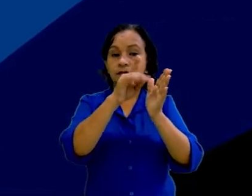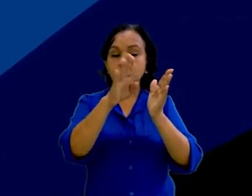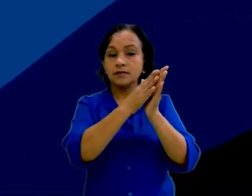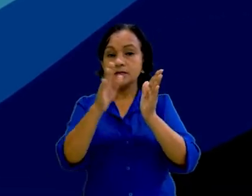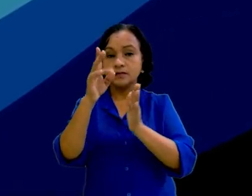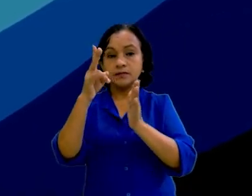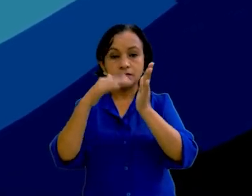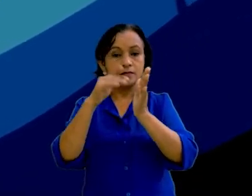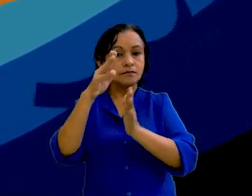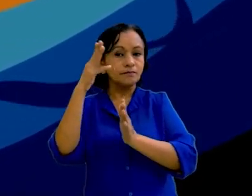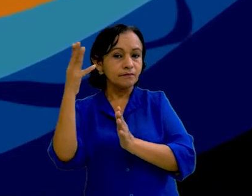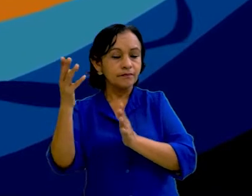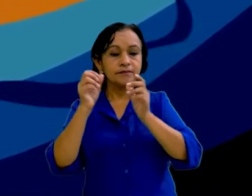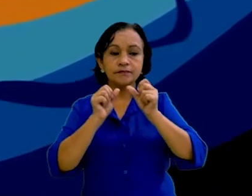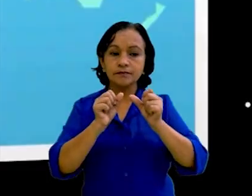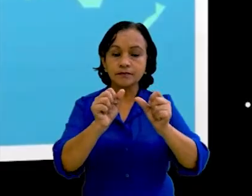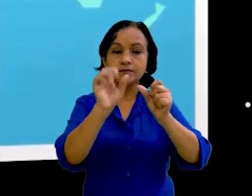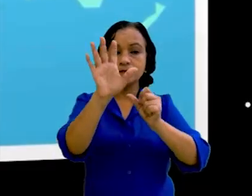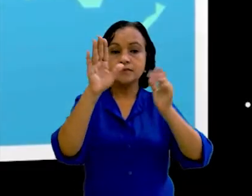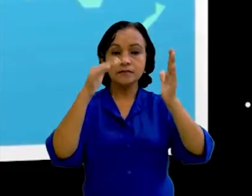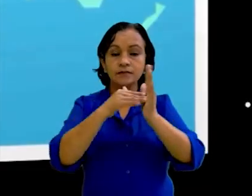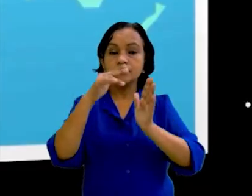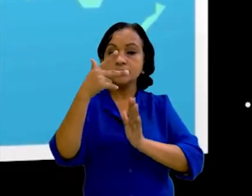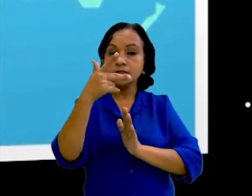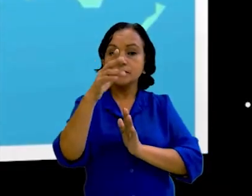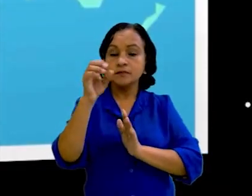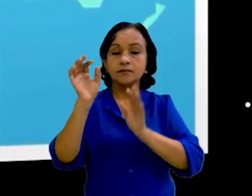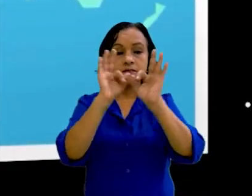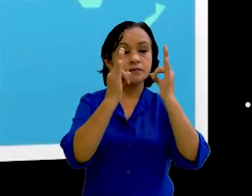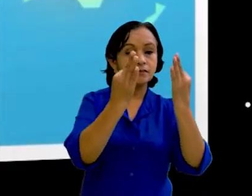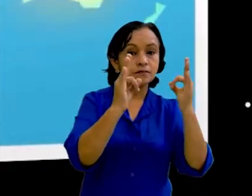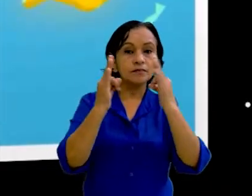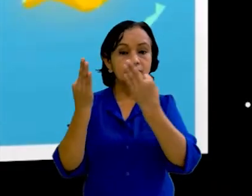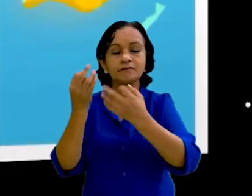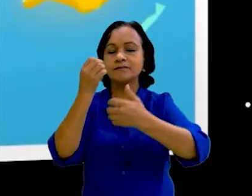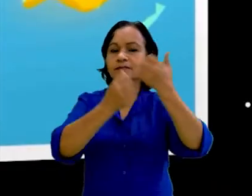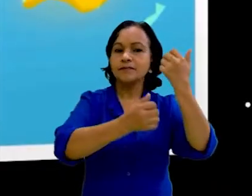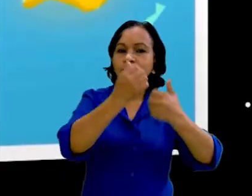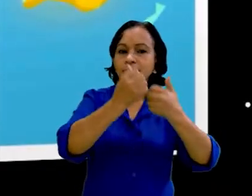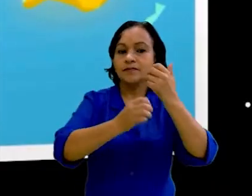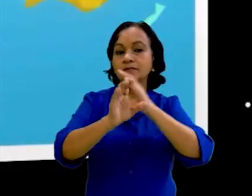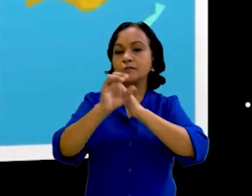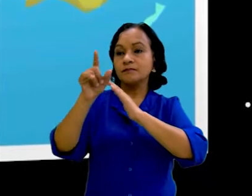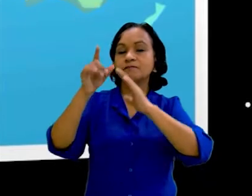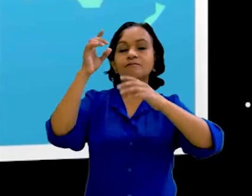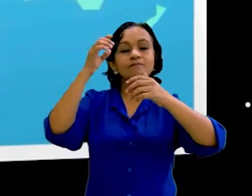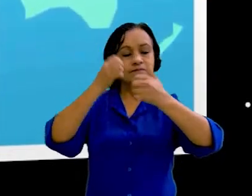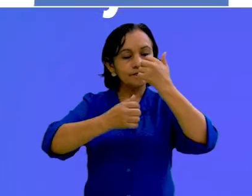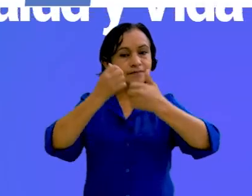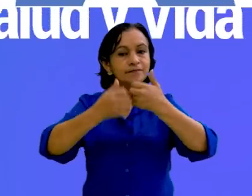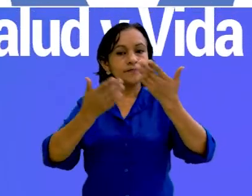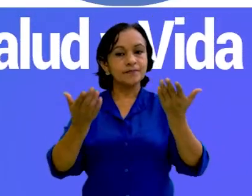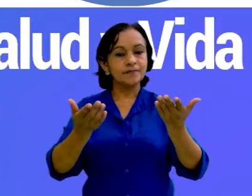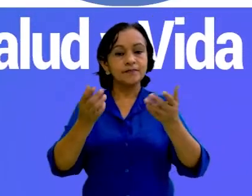2019, se ha dado acompañamiento a 5.800 familias cuyos medios de vida han sido afectados como consecuencia de dicho fenómeno.